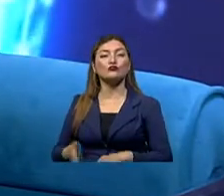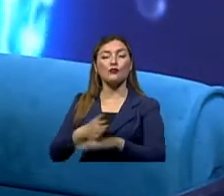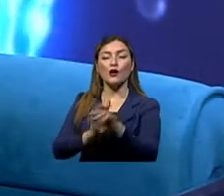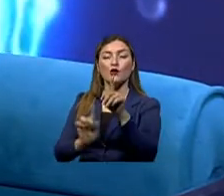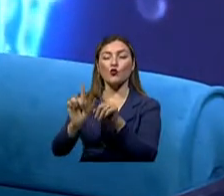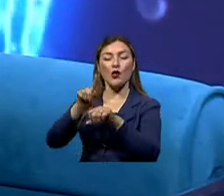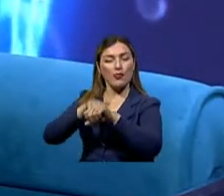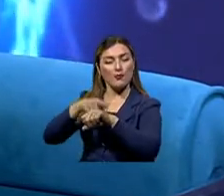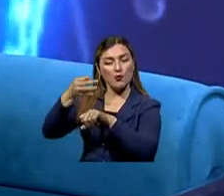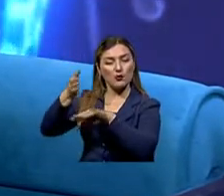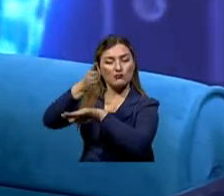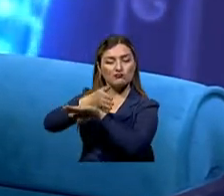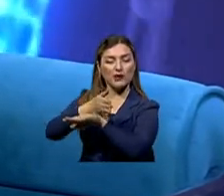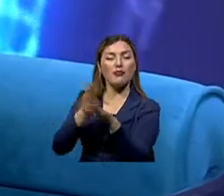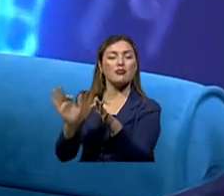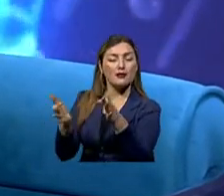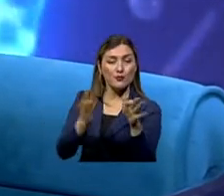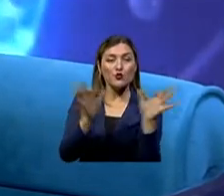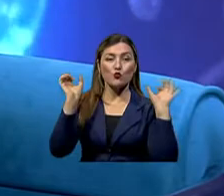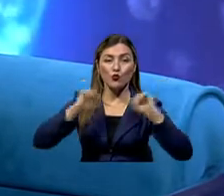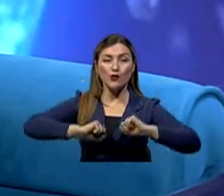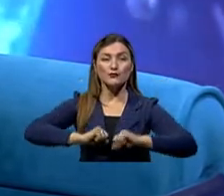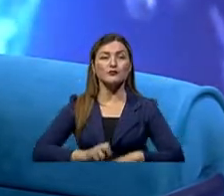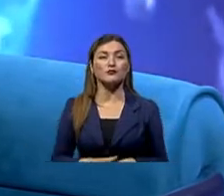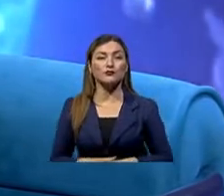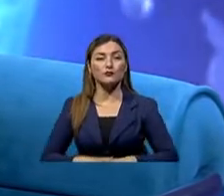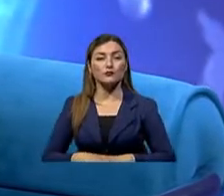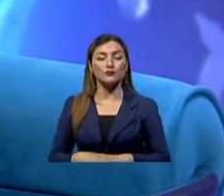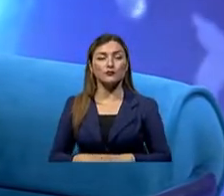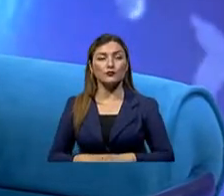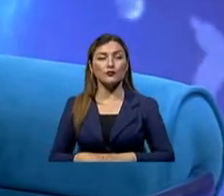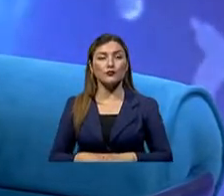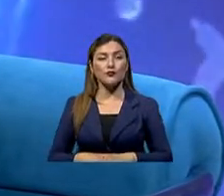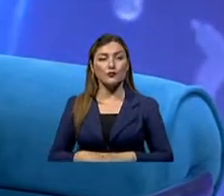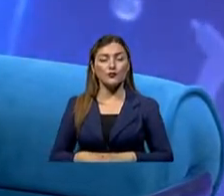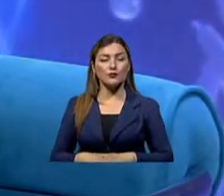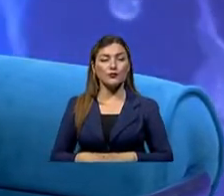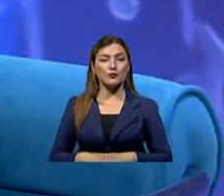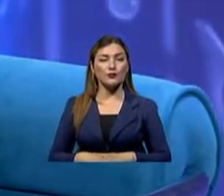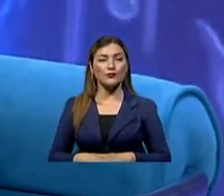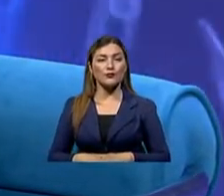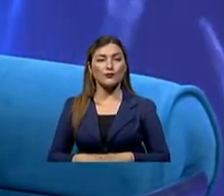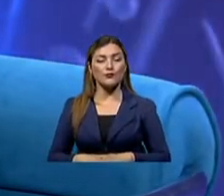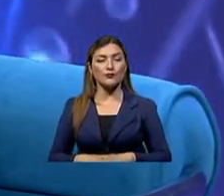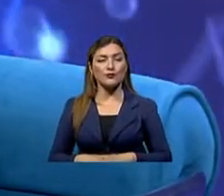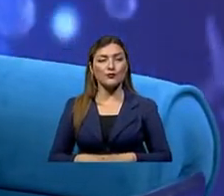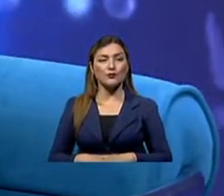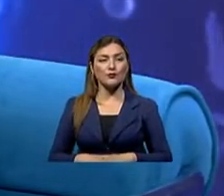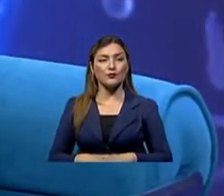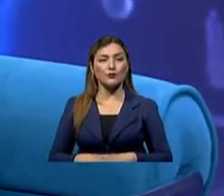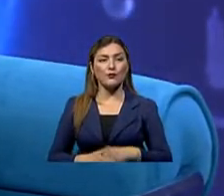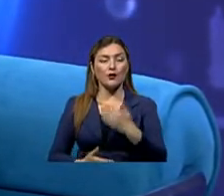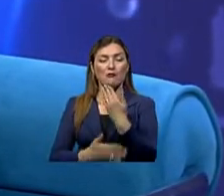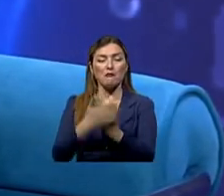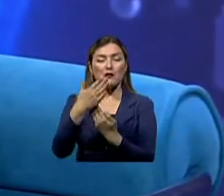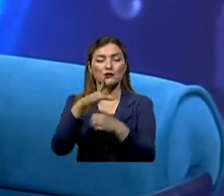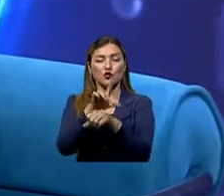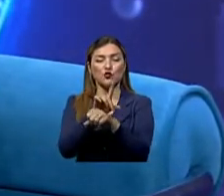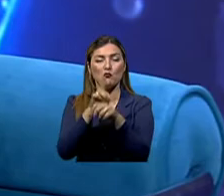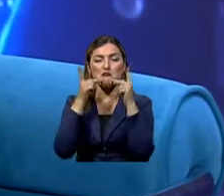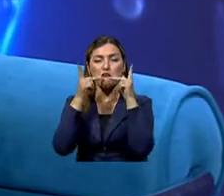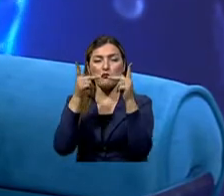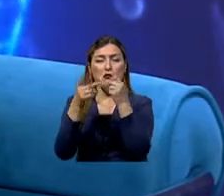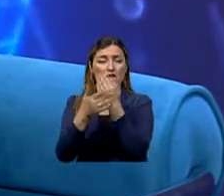podemos tratarlo a tiempo. Si bien es cierto, no se llega fácilmente al dermatólogo en la parte pública,